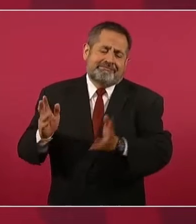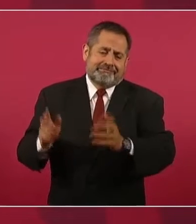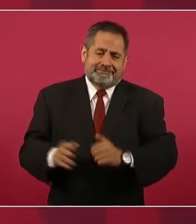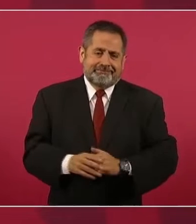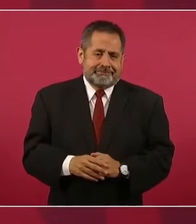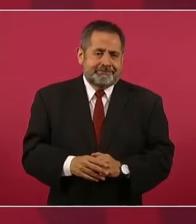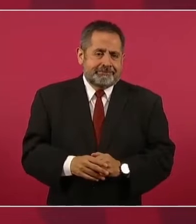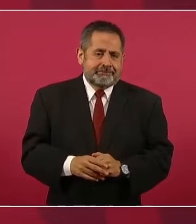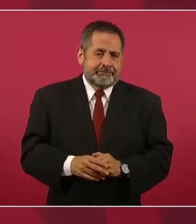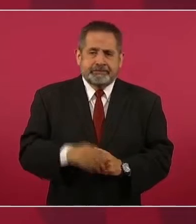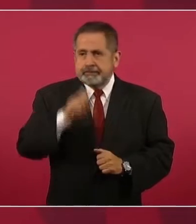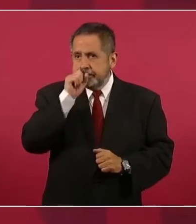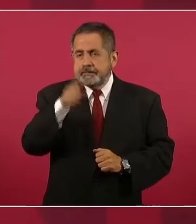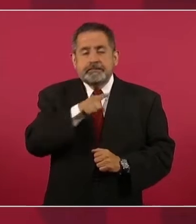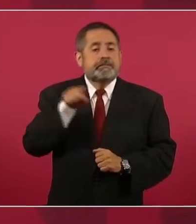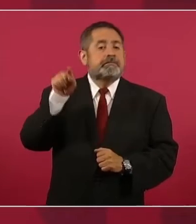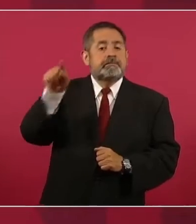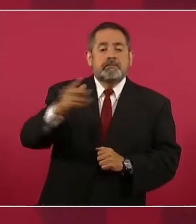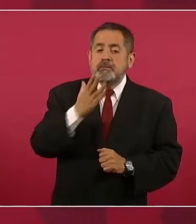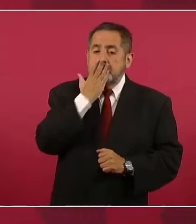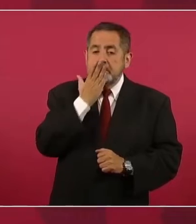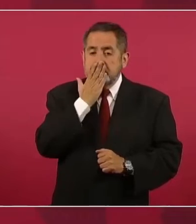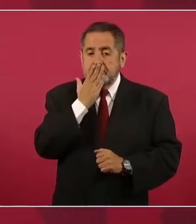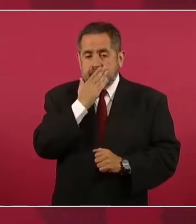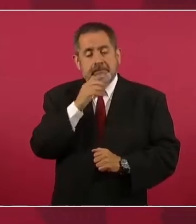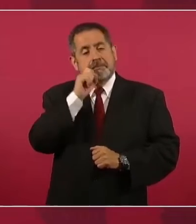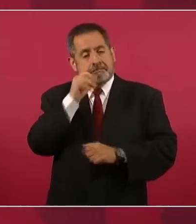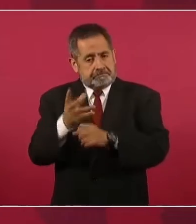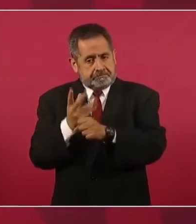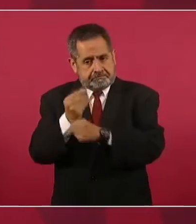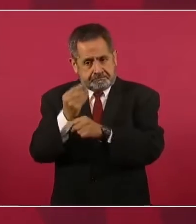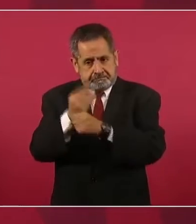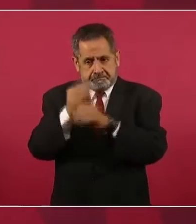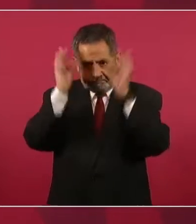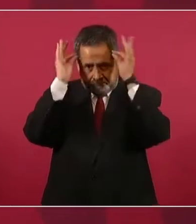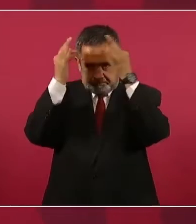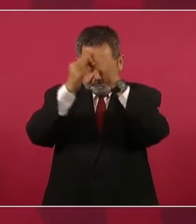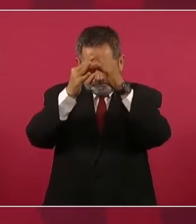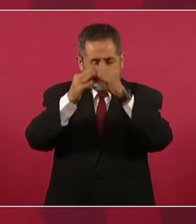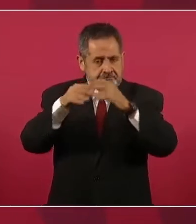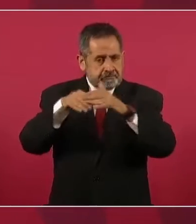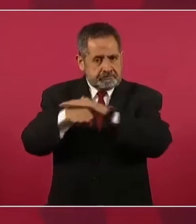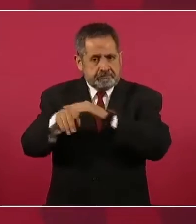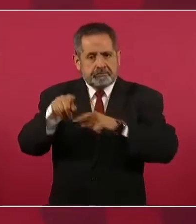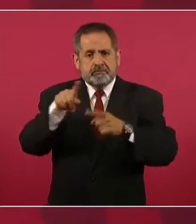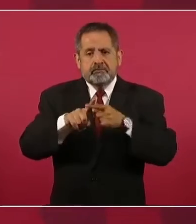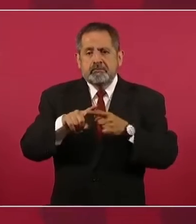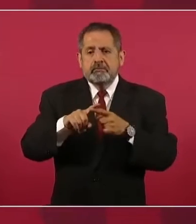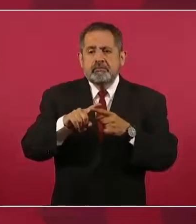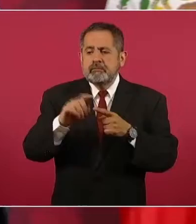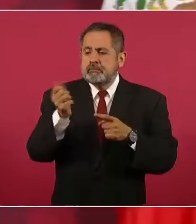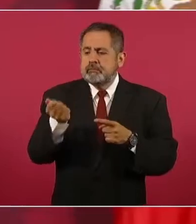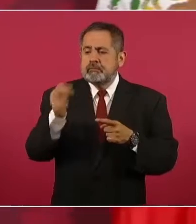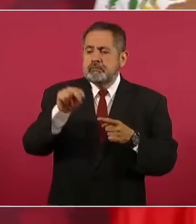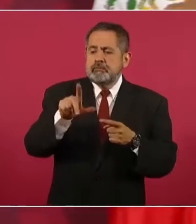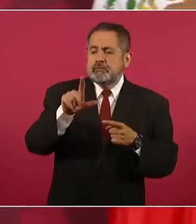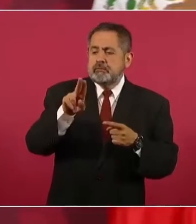en el caso de Sonora pues es mejorar las aduanas de San Luis Río Colorado,